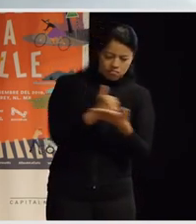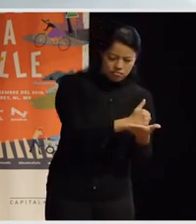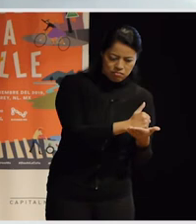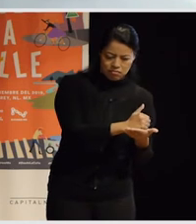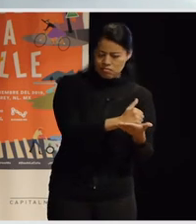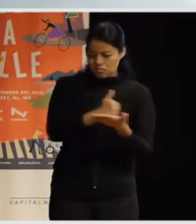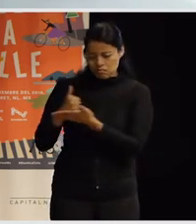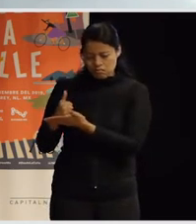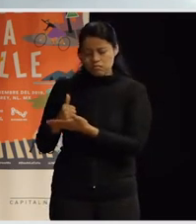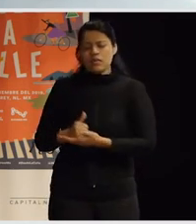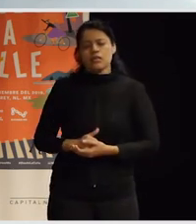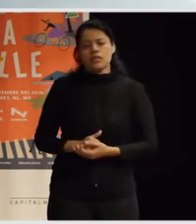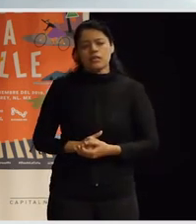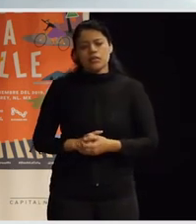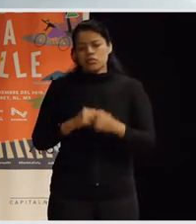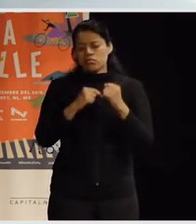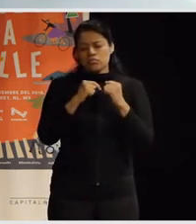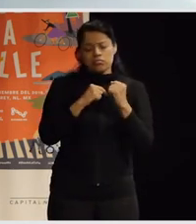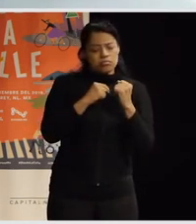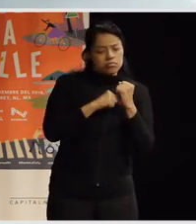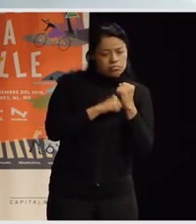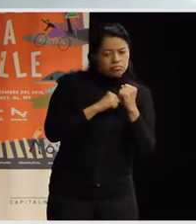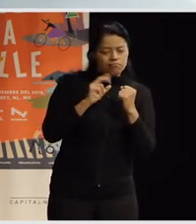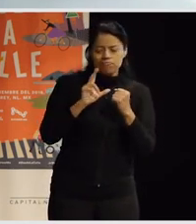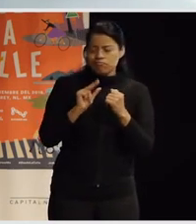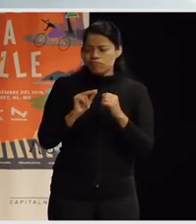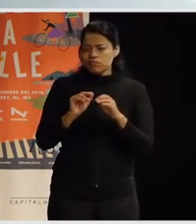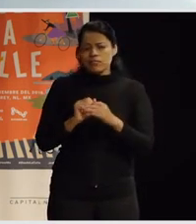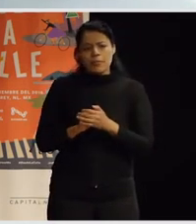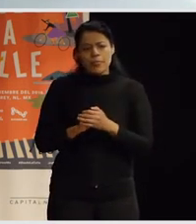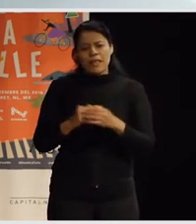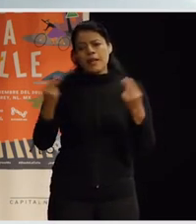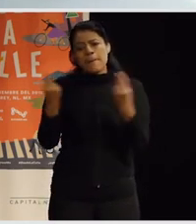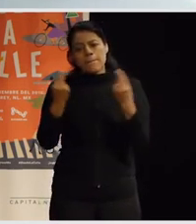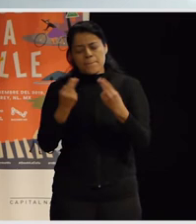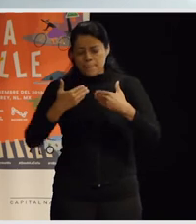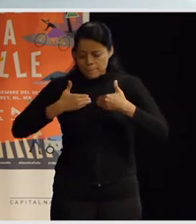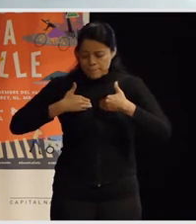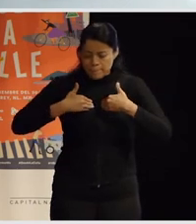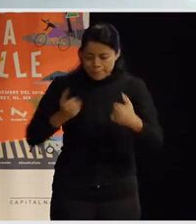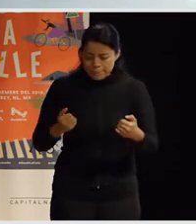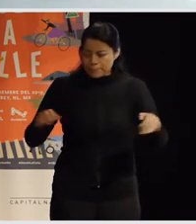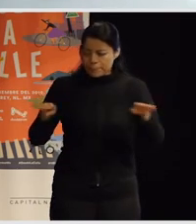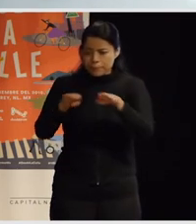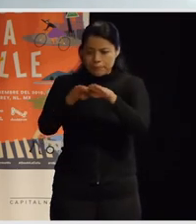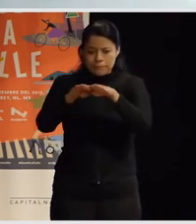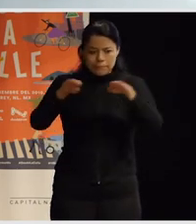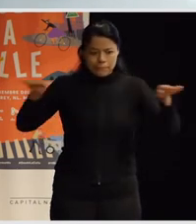no nos han contado, que ha estado oculta, que no forma parte del relato oficial y que necesitamos entender para construir unas ciudades,